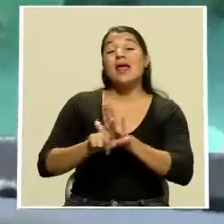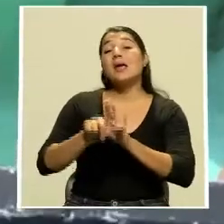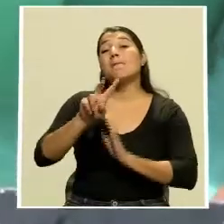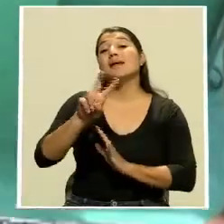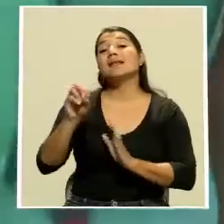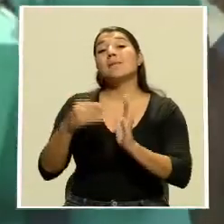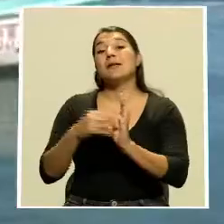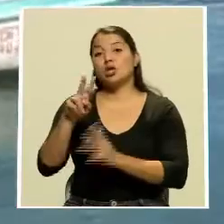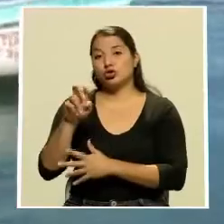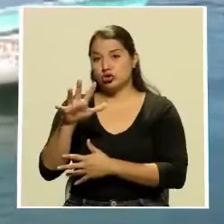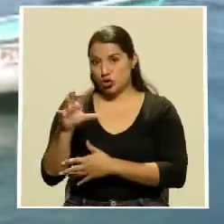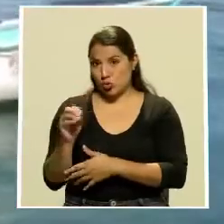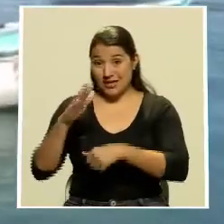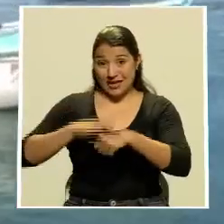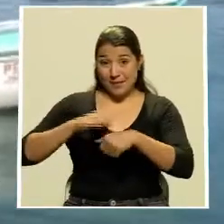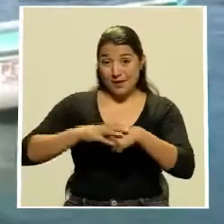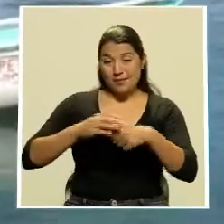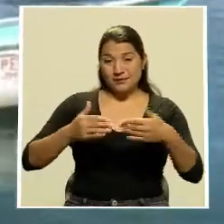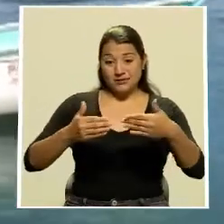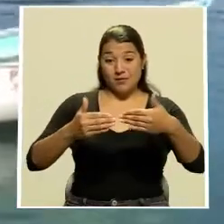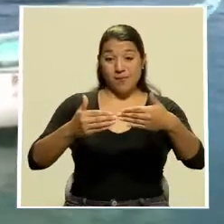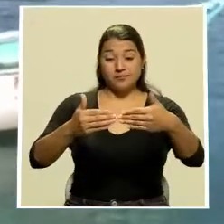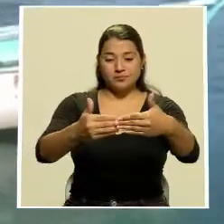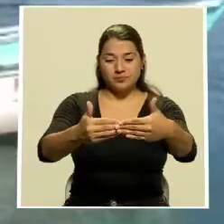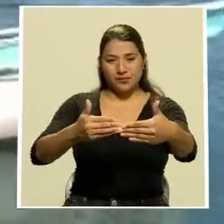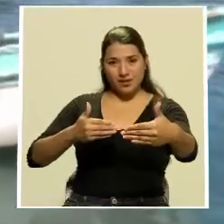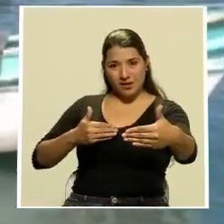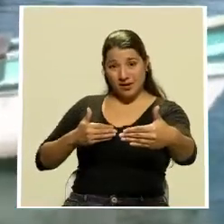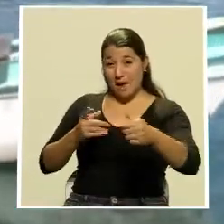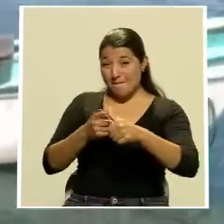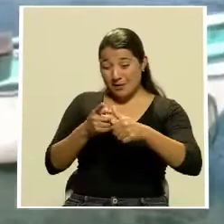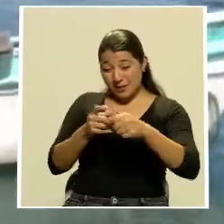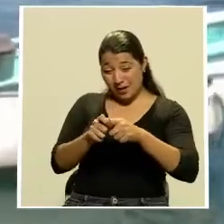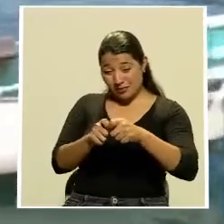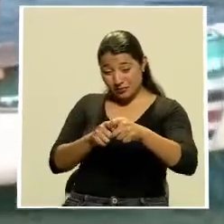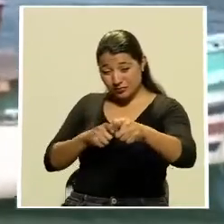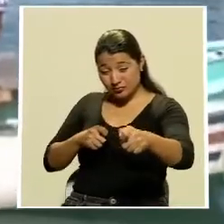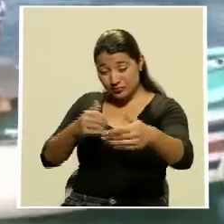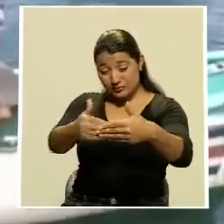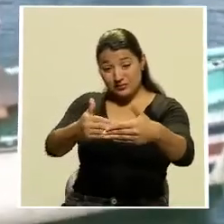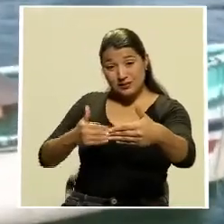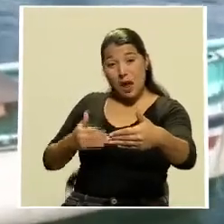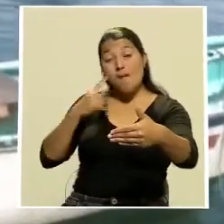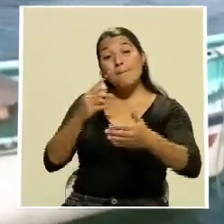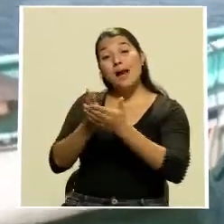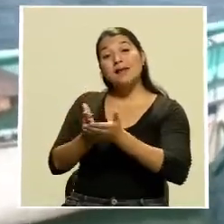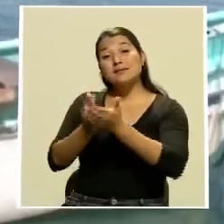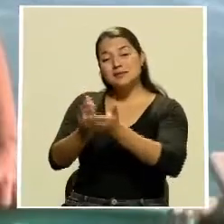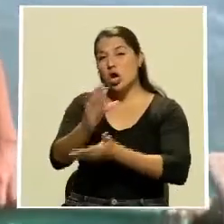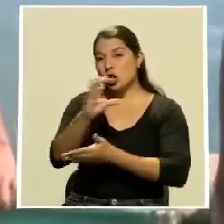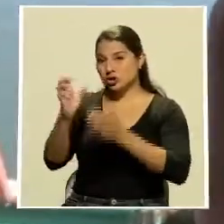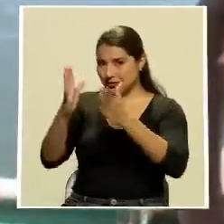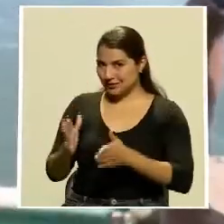primeras 200 millas de la zona económica exclusiva de Costa Rica en el Océano Pacífico para uso de flotas nacionales y que se